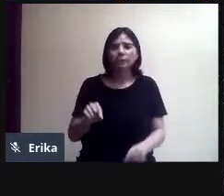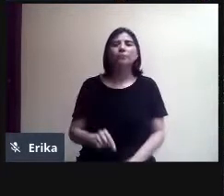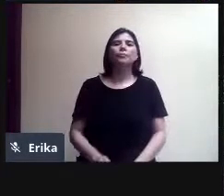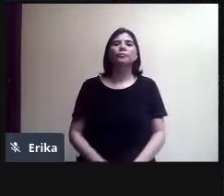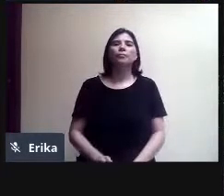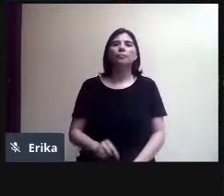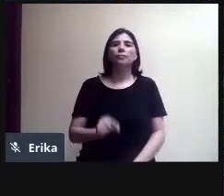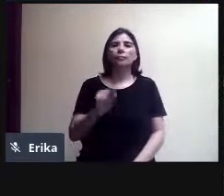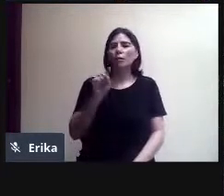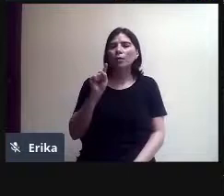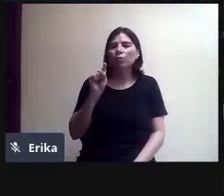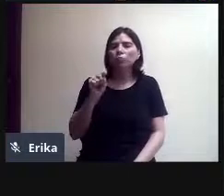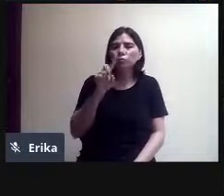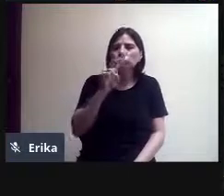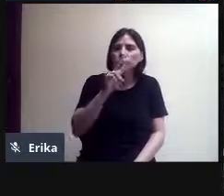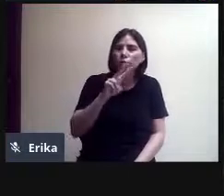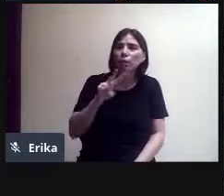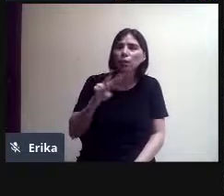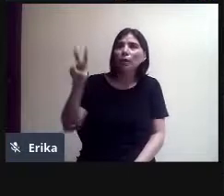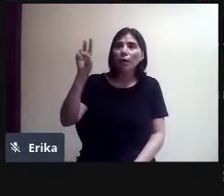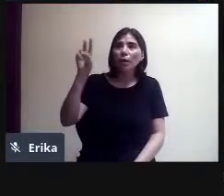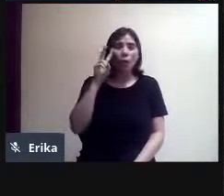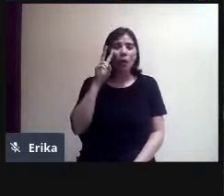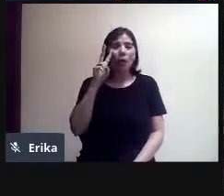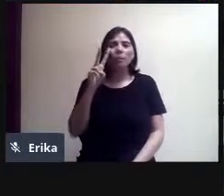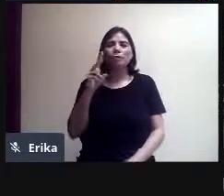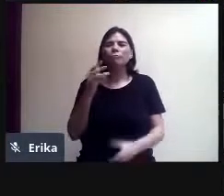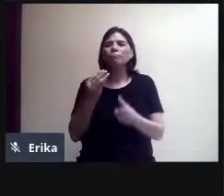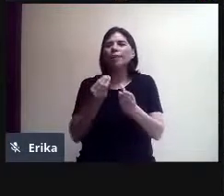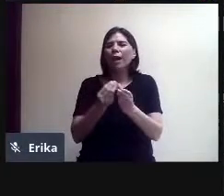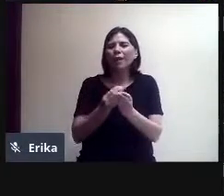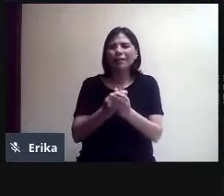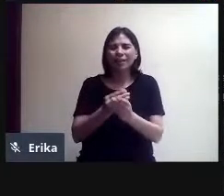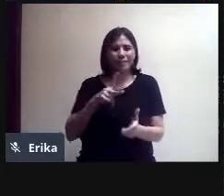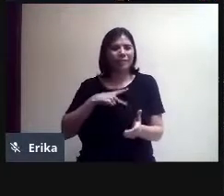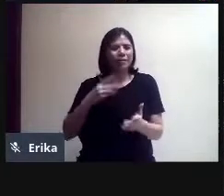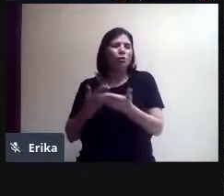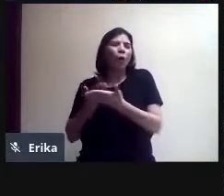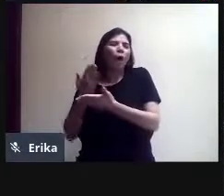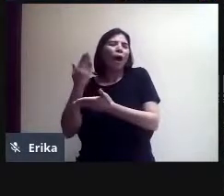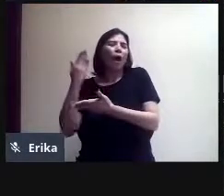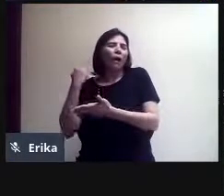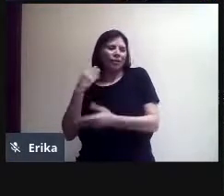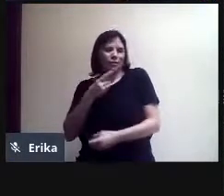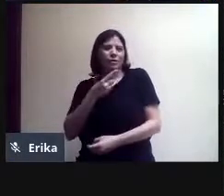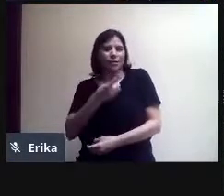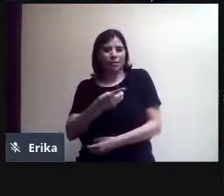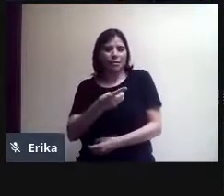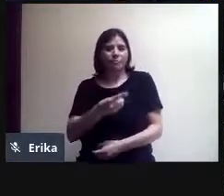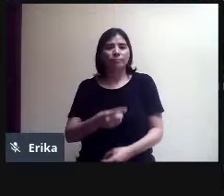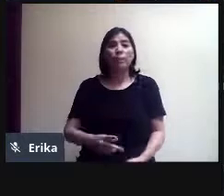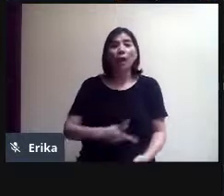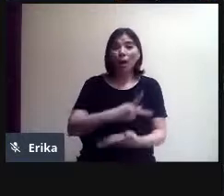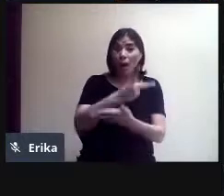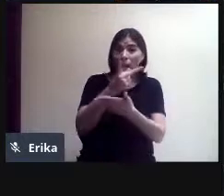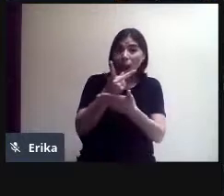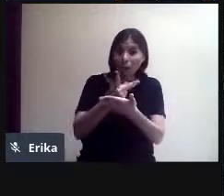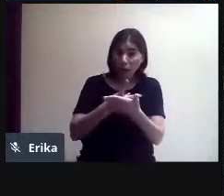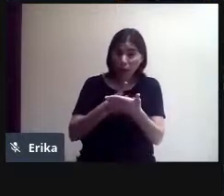yo di en algún momento, que tiene un hipertexto. O la planeación